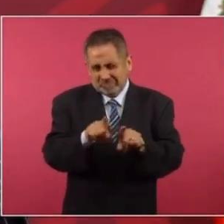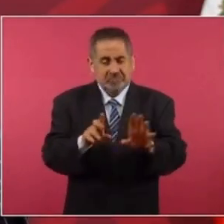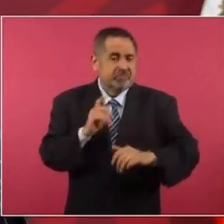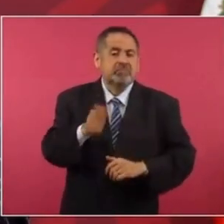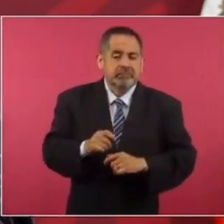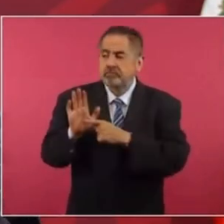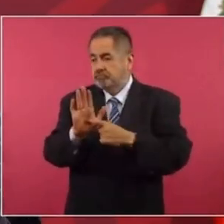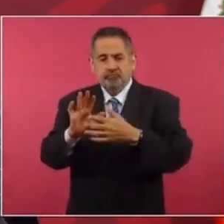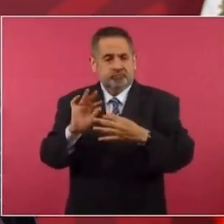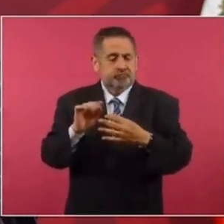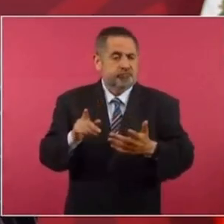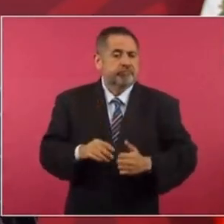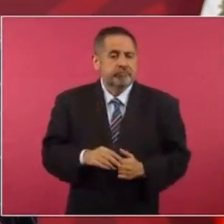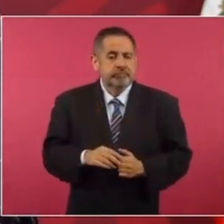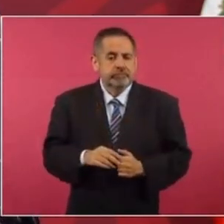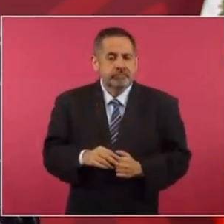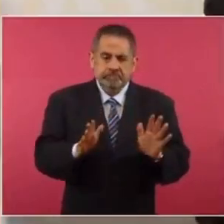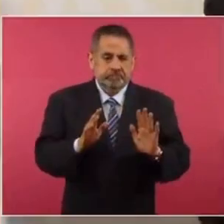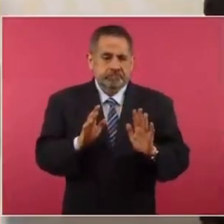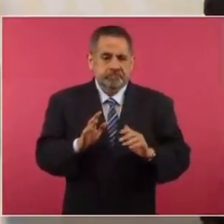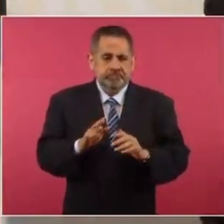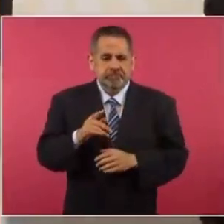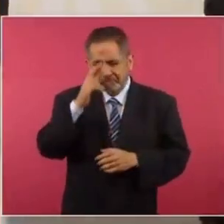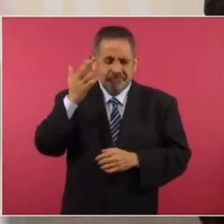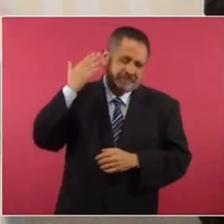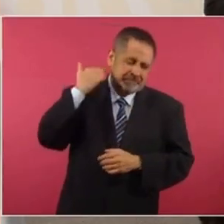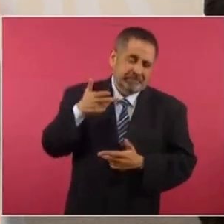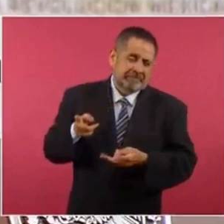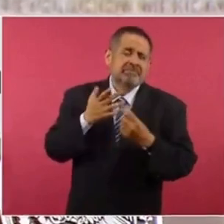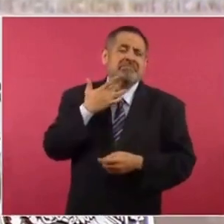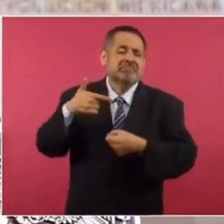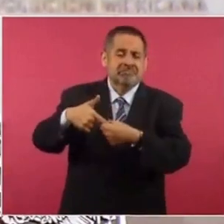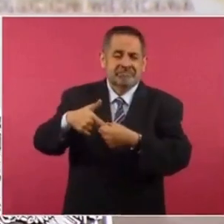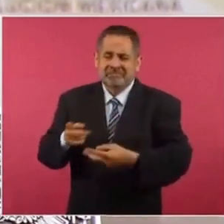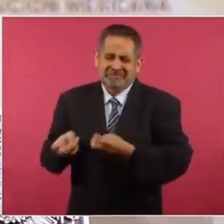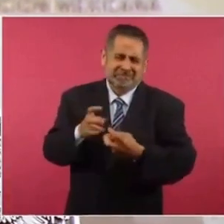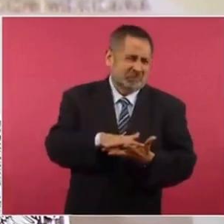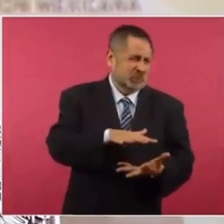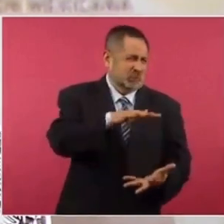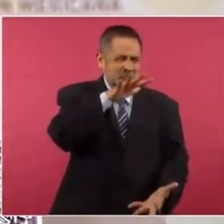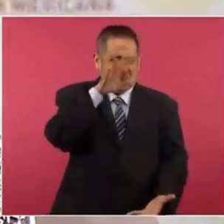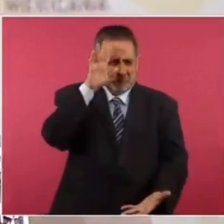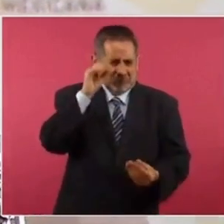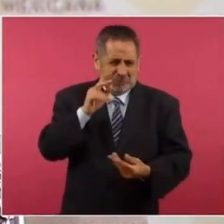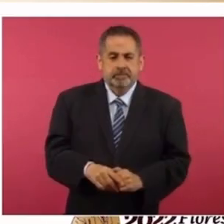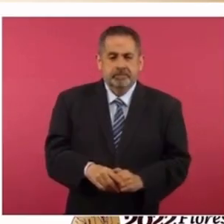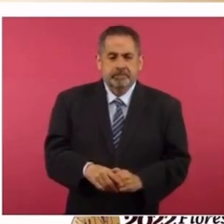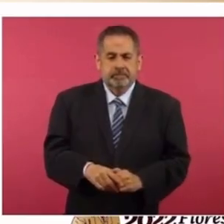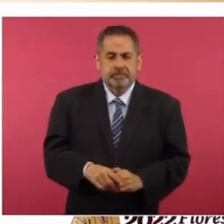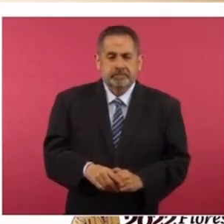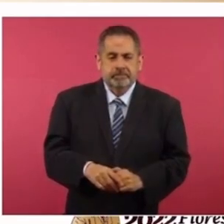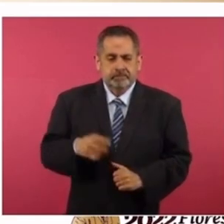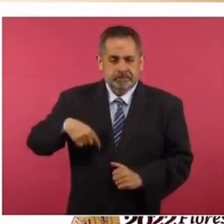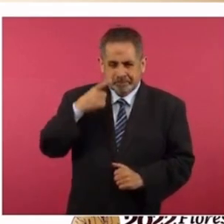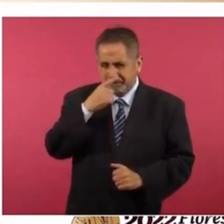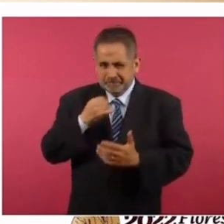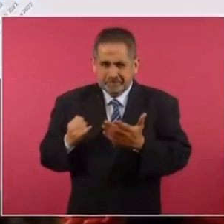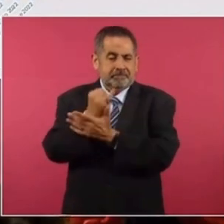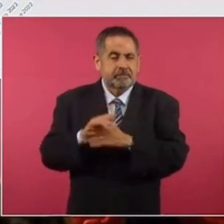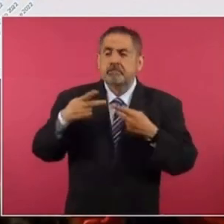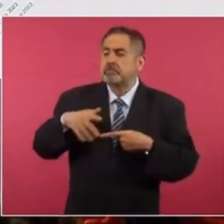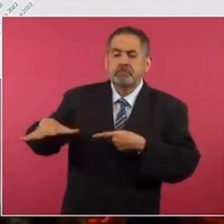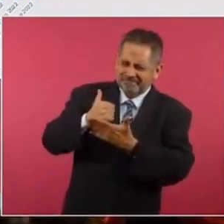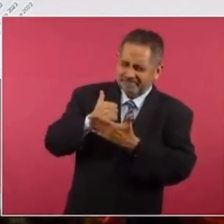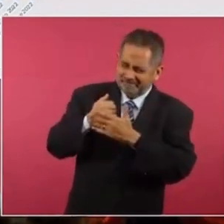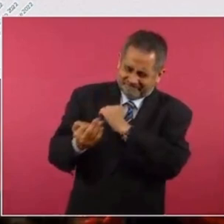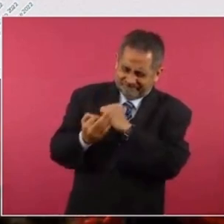Bueno, ya no se roban la cantidad de gasolinas que se robaban en el periodo neoliberal. Aquí tomamos la decisión. Nos ayudó el